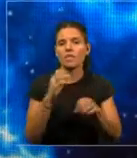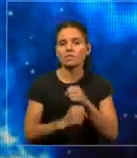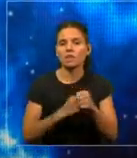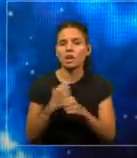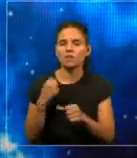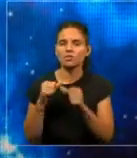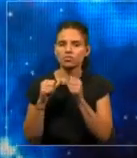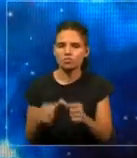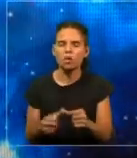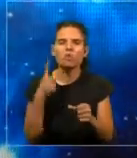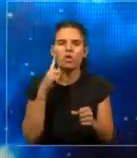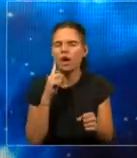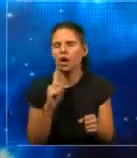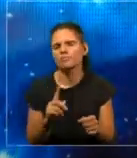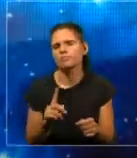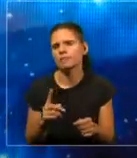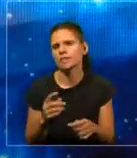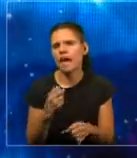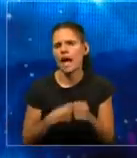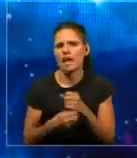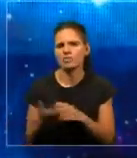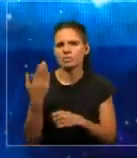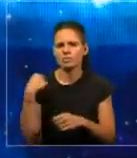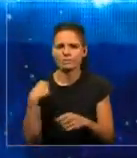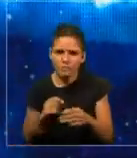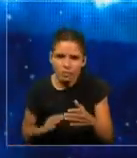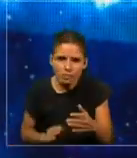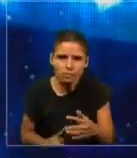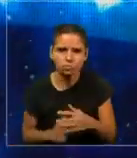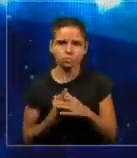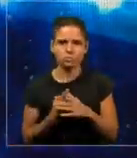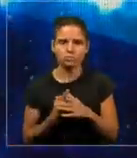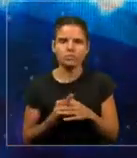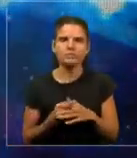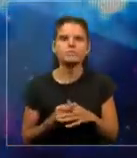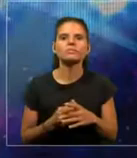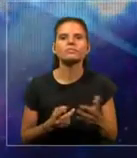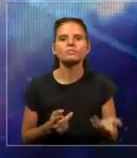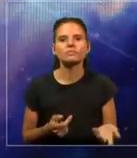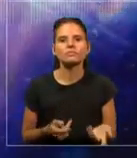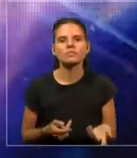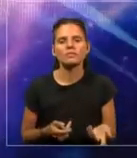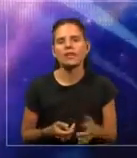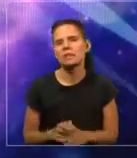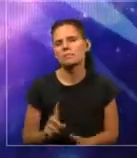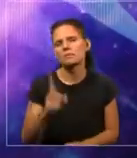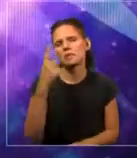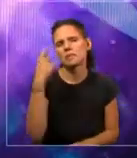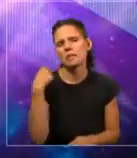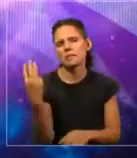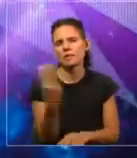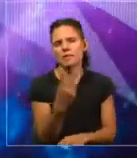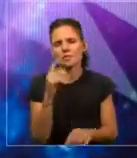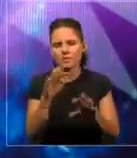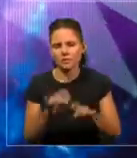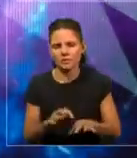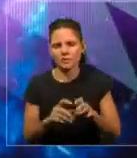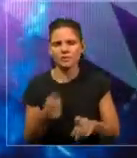plasmó el año pasado. 10 años más tarde, después de su primer blog, que tuvo Robotica en octubre del 2009,